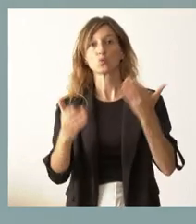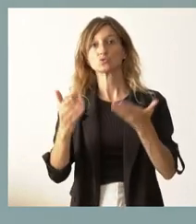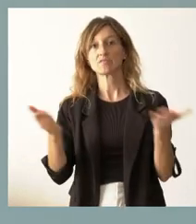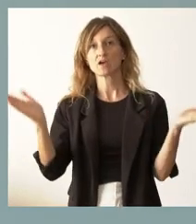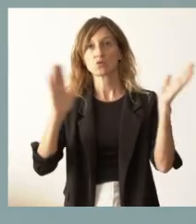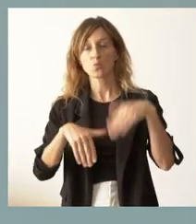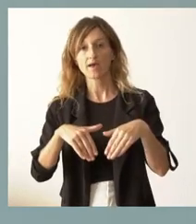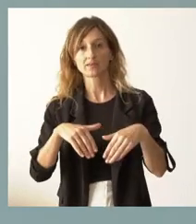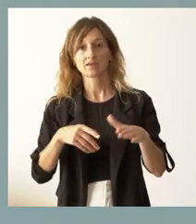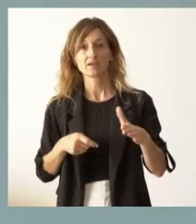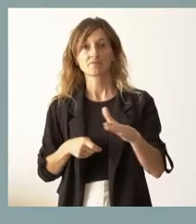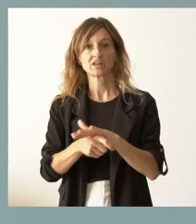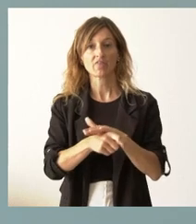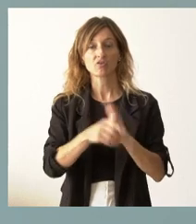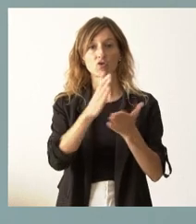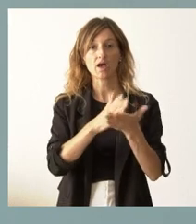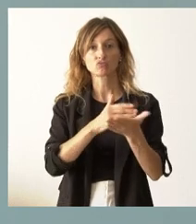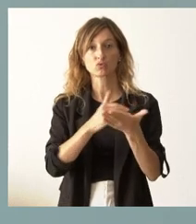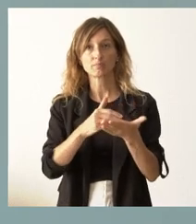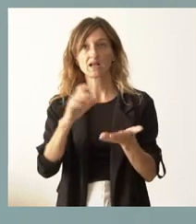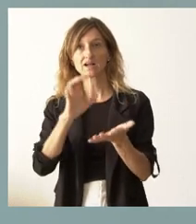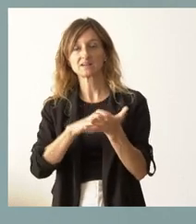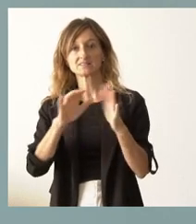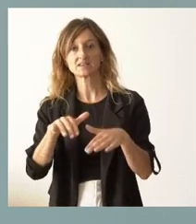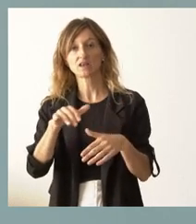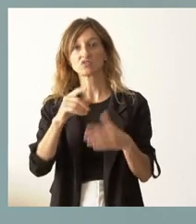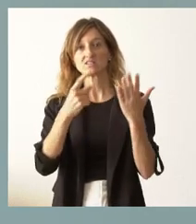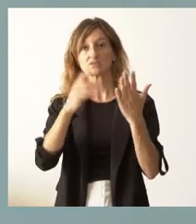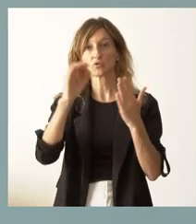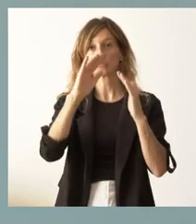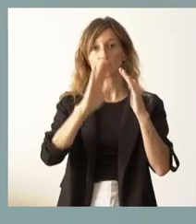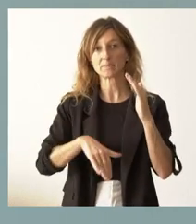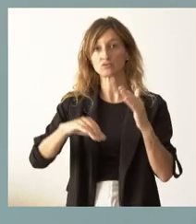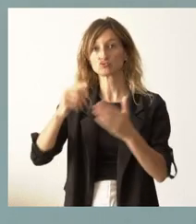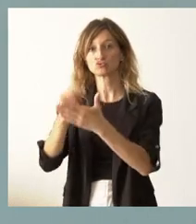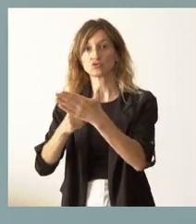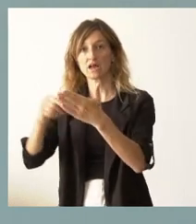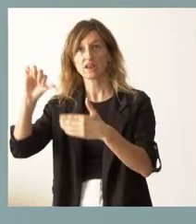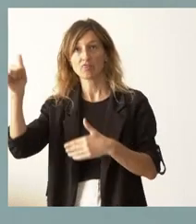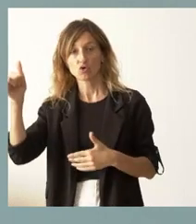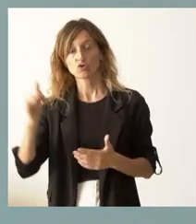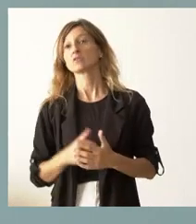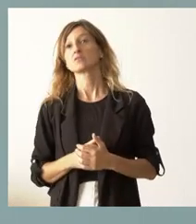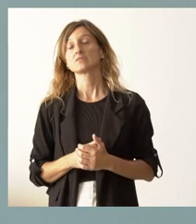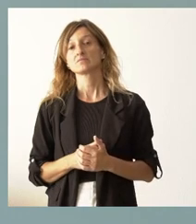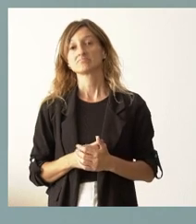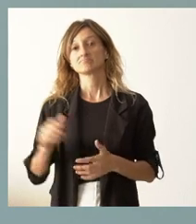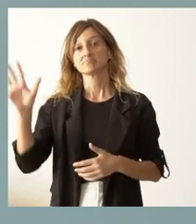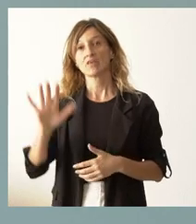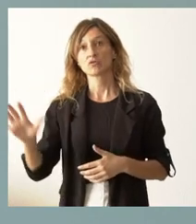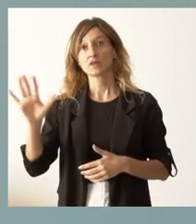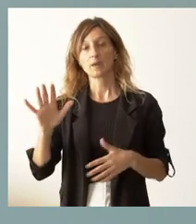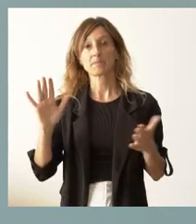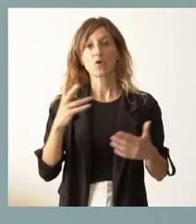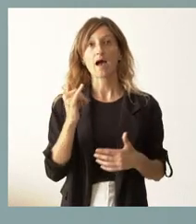de una financiación autonómica, donde a Castilla y León nos toca algo menos del 6% del total nacional, pero tenemos casi el 20